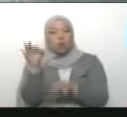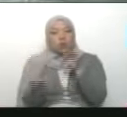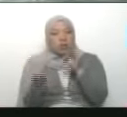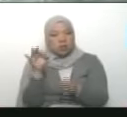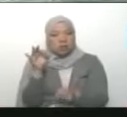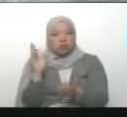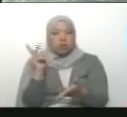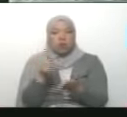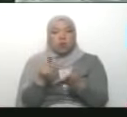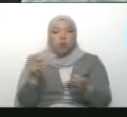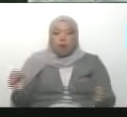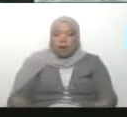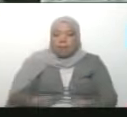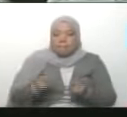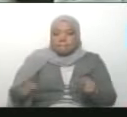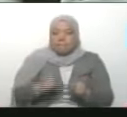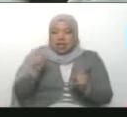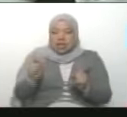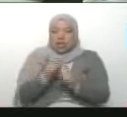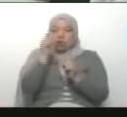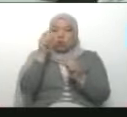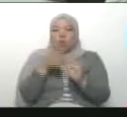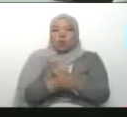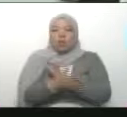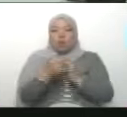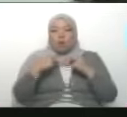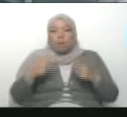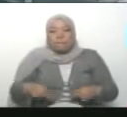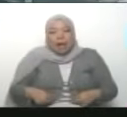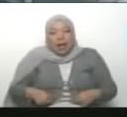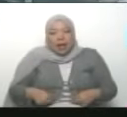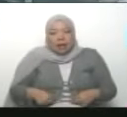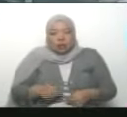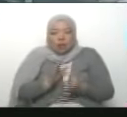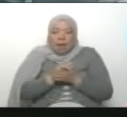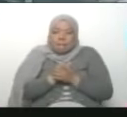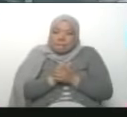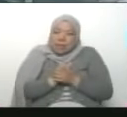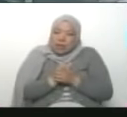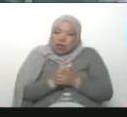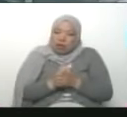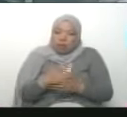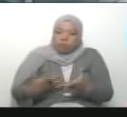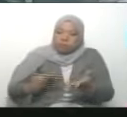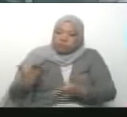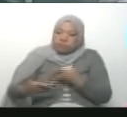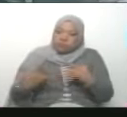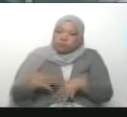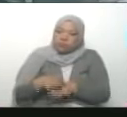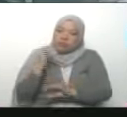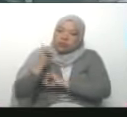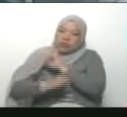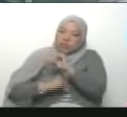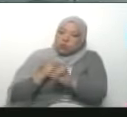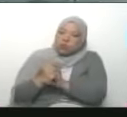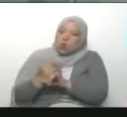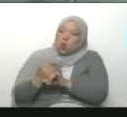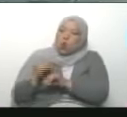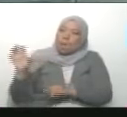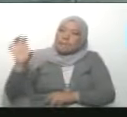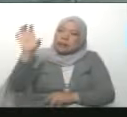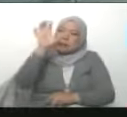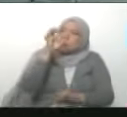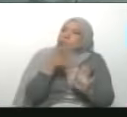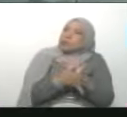con un espíritu humanista, con un espíritu solidario en el marco de la internacionalización. Pero por